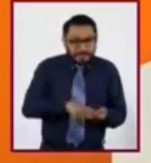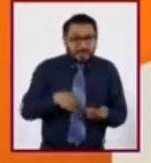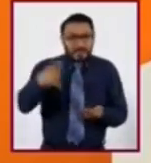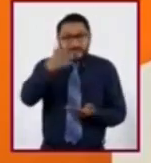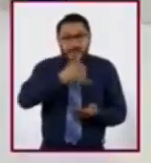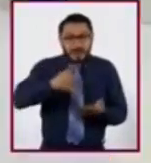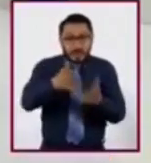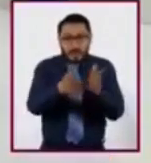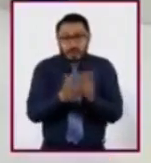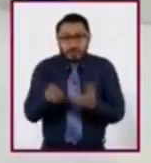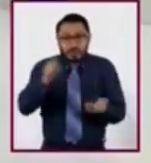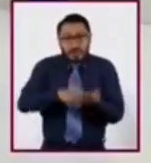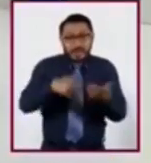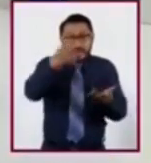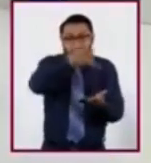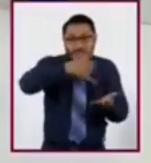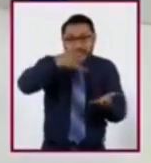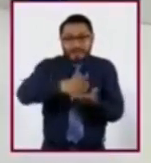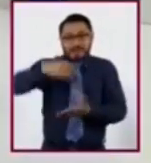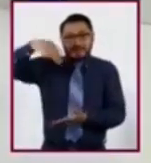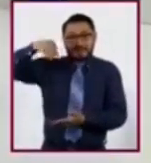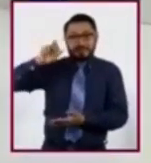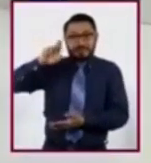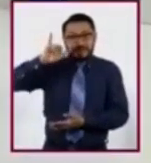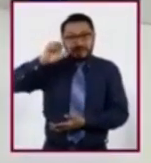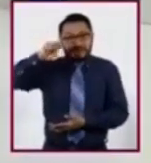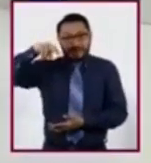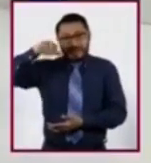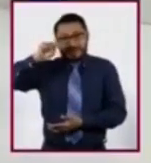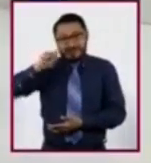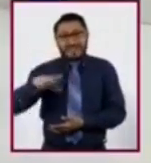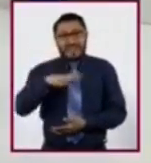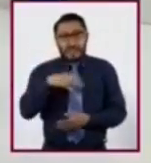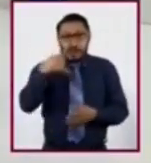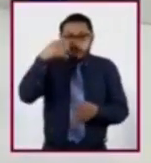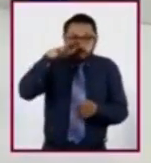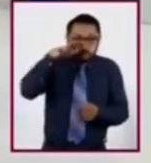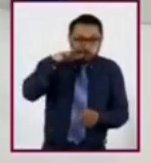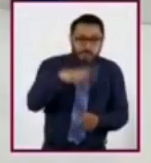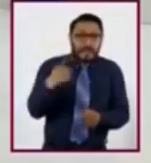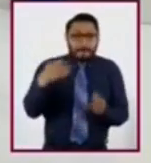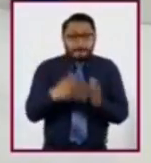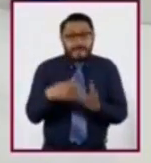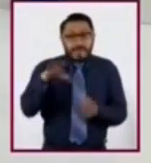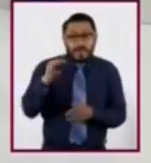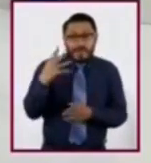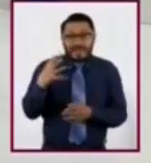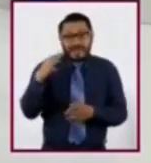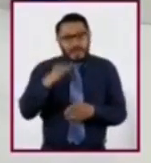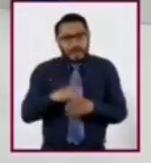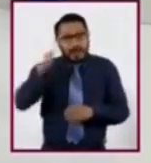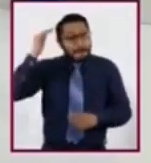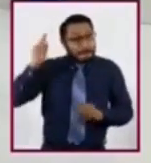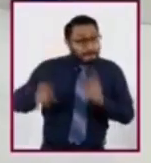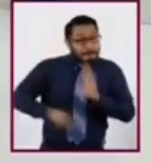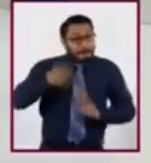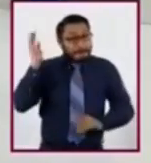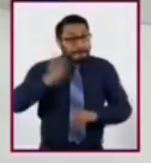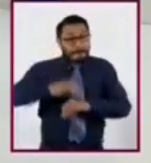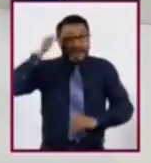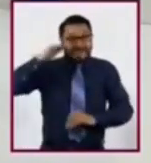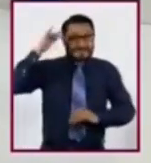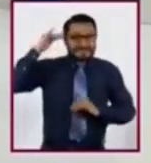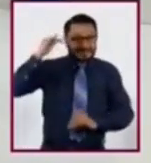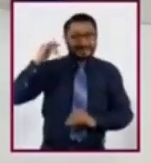Islas Marianas. La presión aquí es 1,095 veces mayor que en la superficie. Solo se han